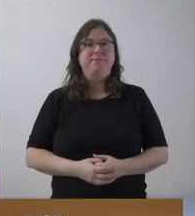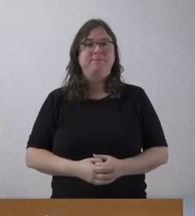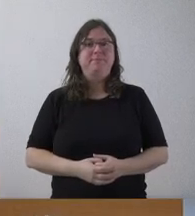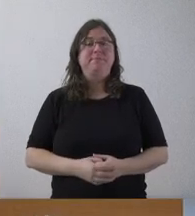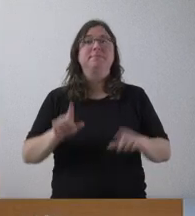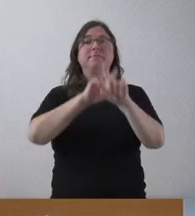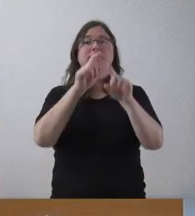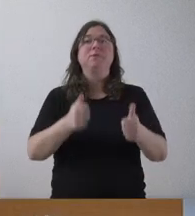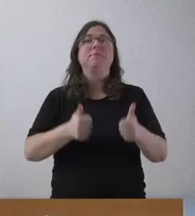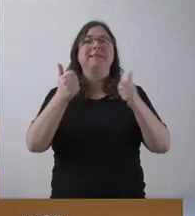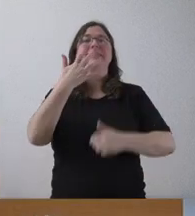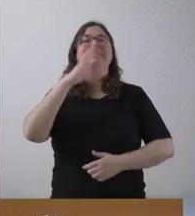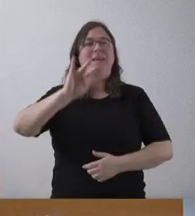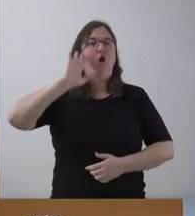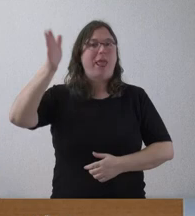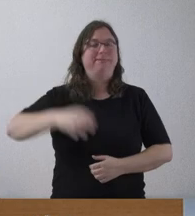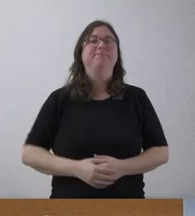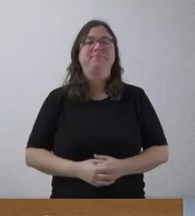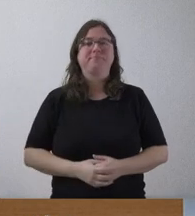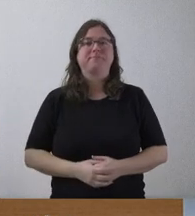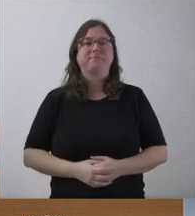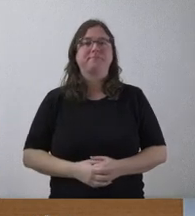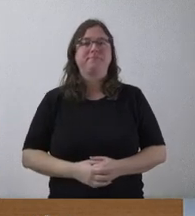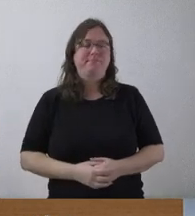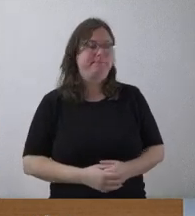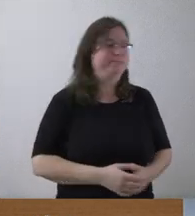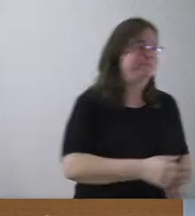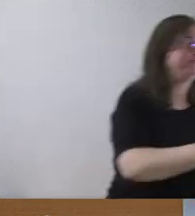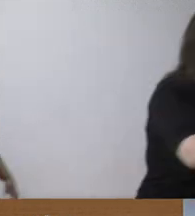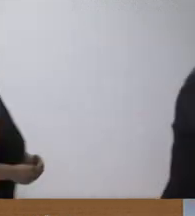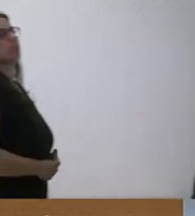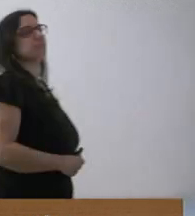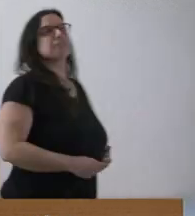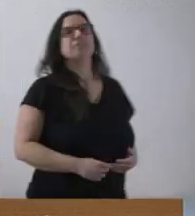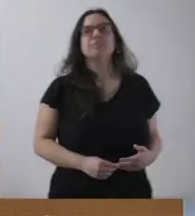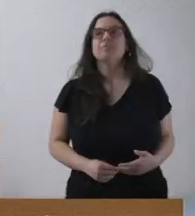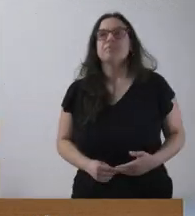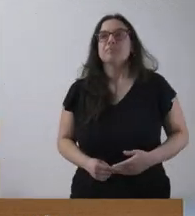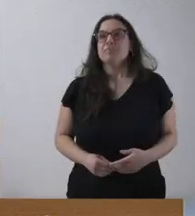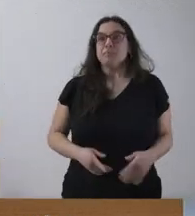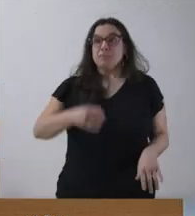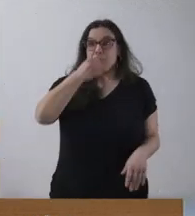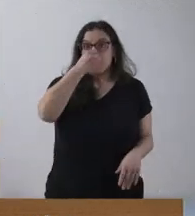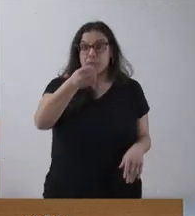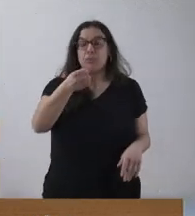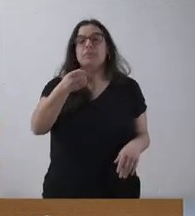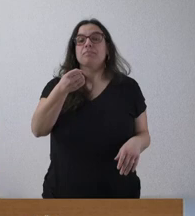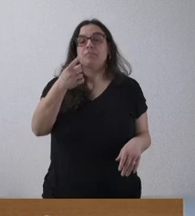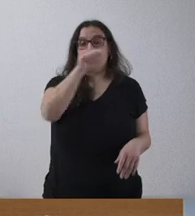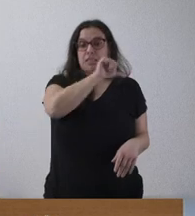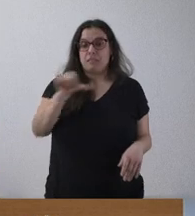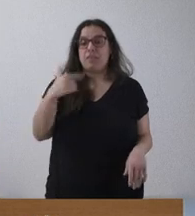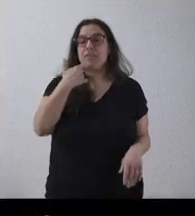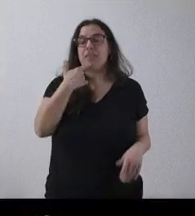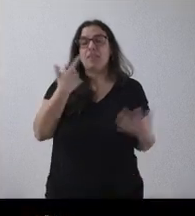¿Alguna pregunta más? Sí, hola. El PSOE ha denunciado esta semana o ha dicho que cómo es posible que los fondos